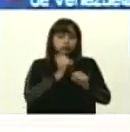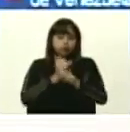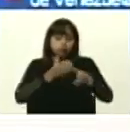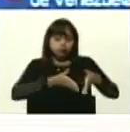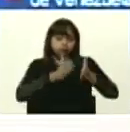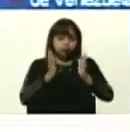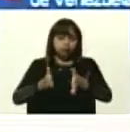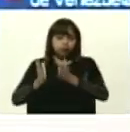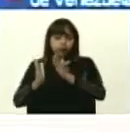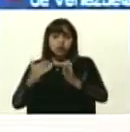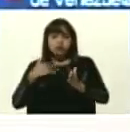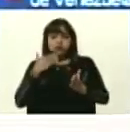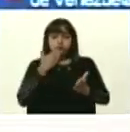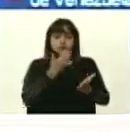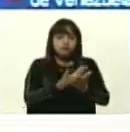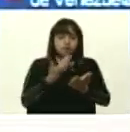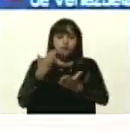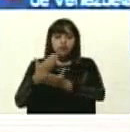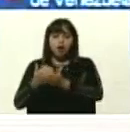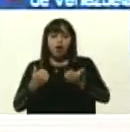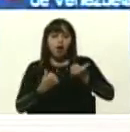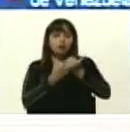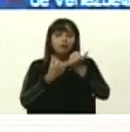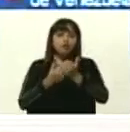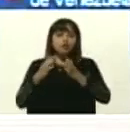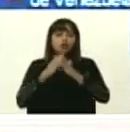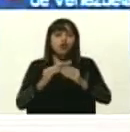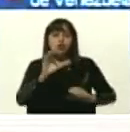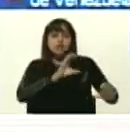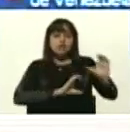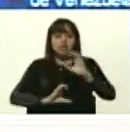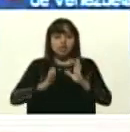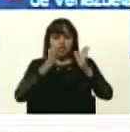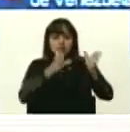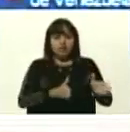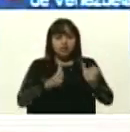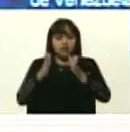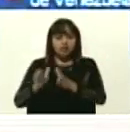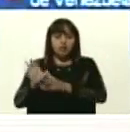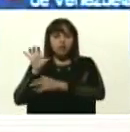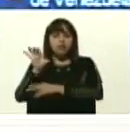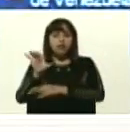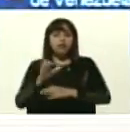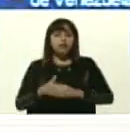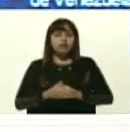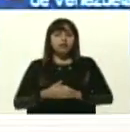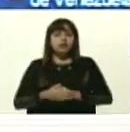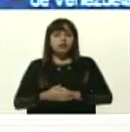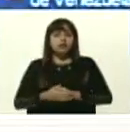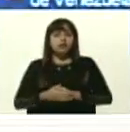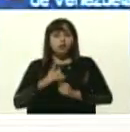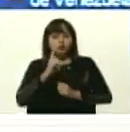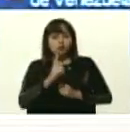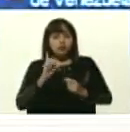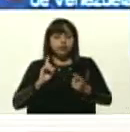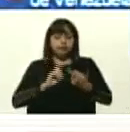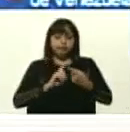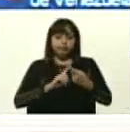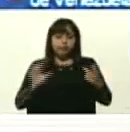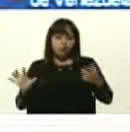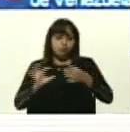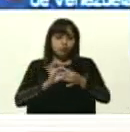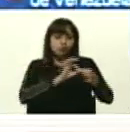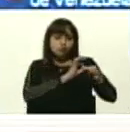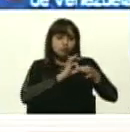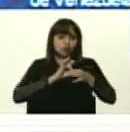Y le pido el apoyo a todos los científicos y científicas del país. Una dirección articular, unir, en un